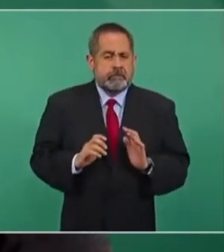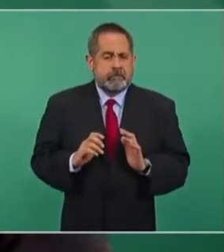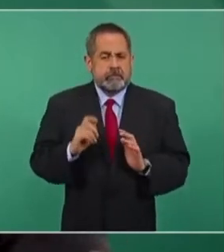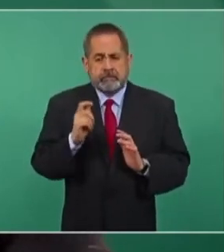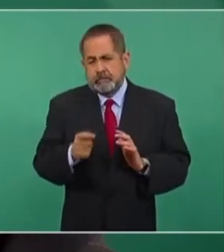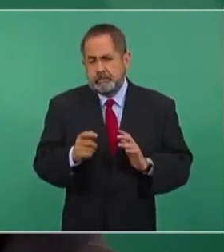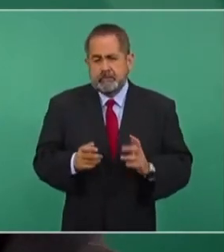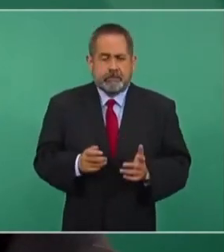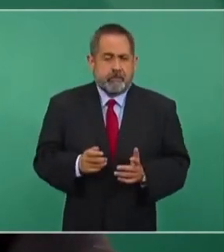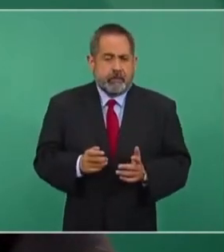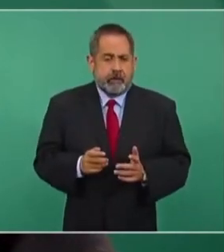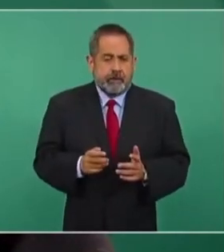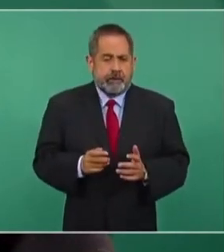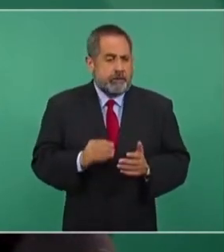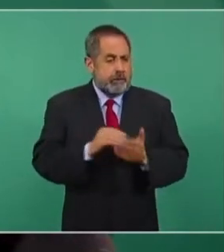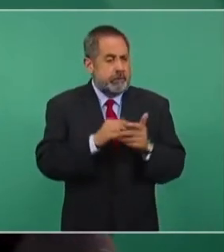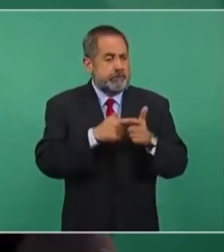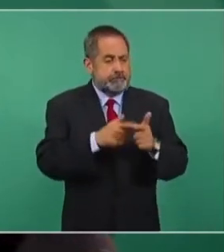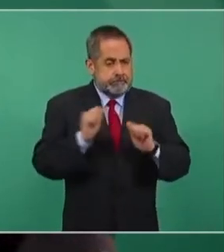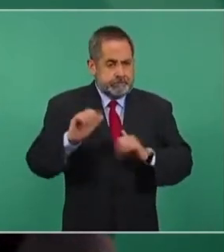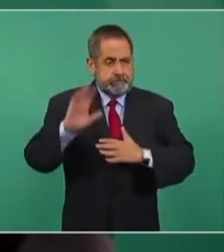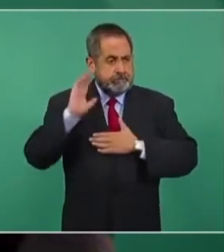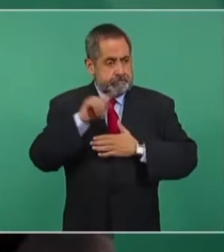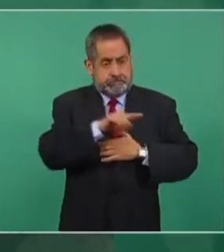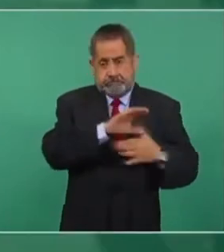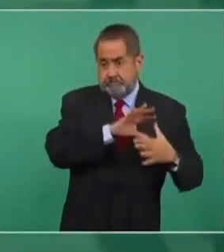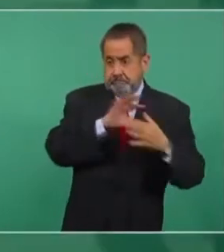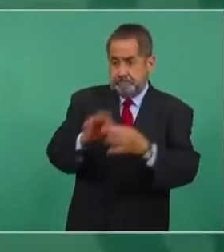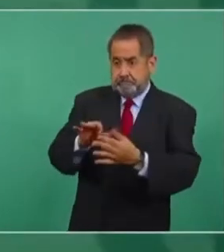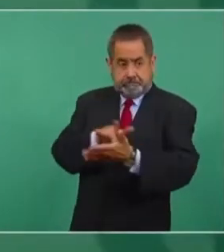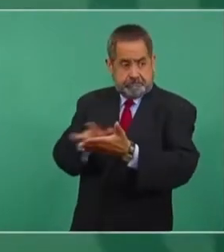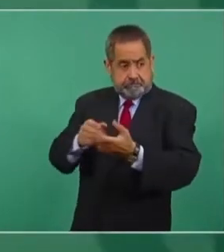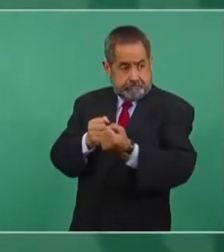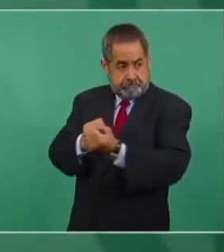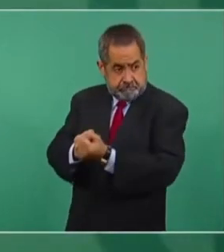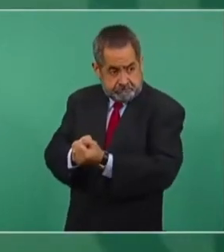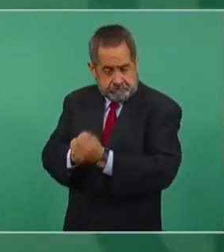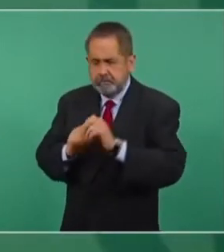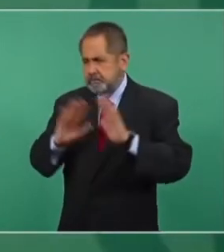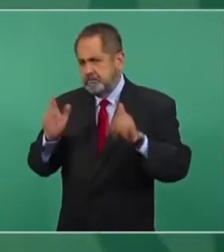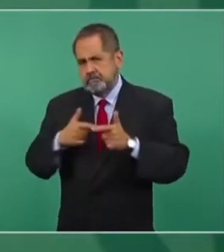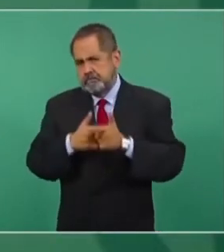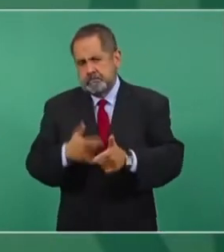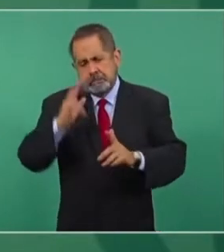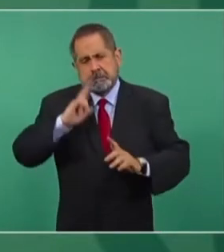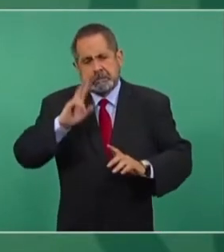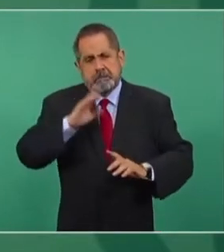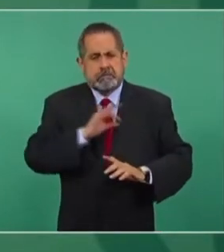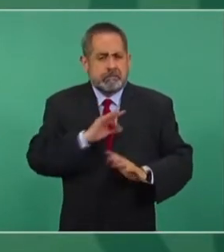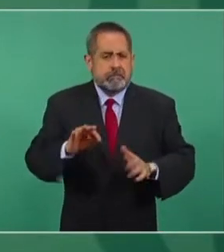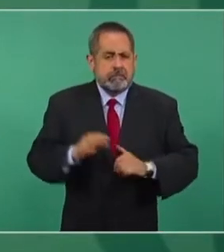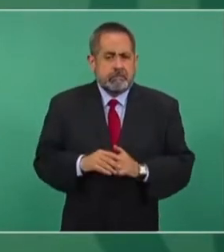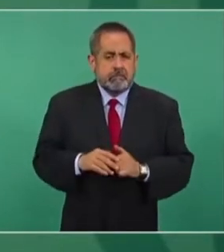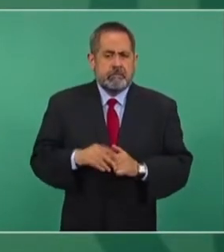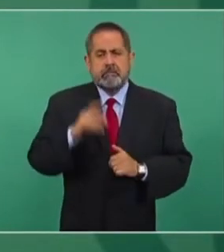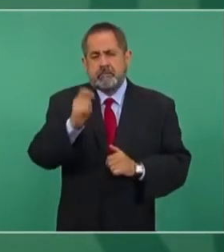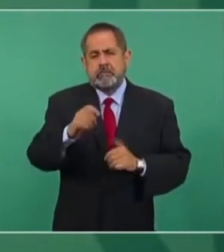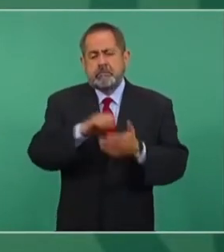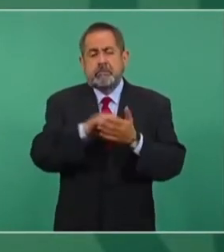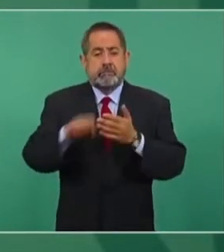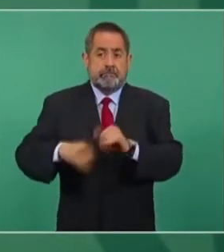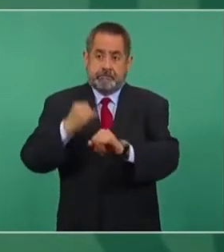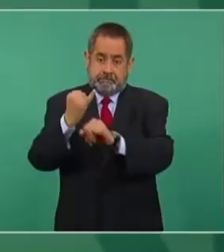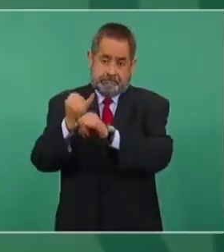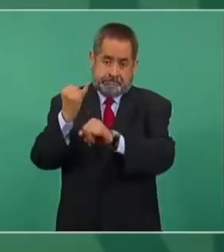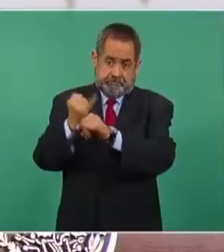mantenga un compromiso social, porque en el caso del internet,